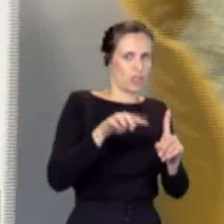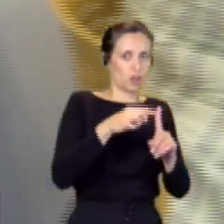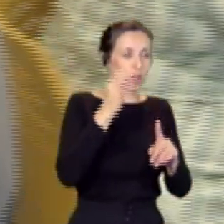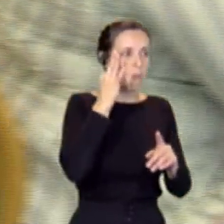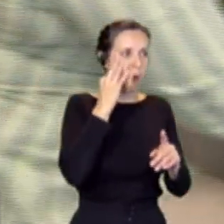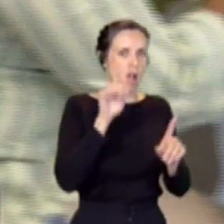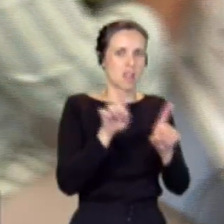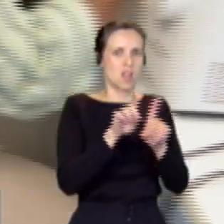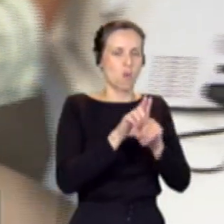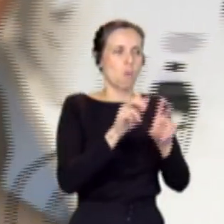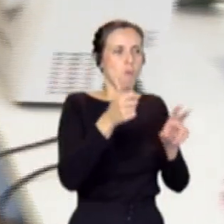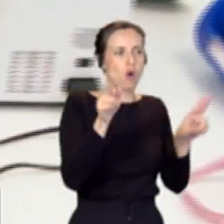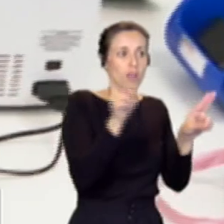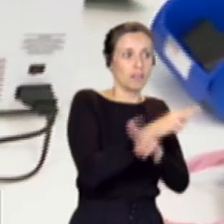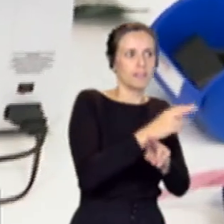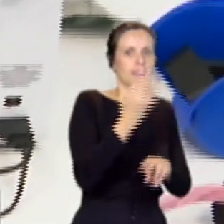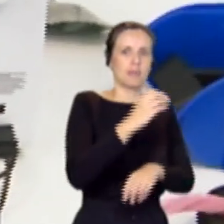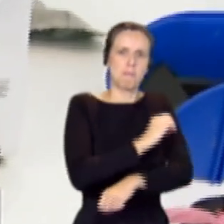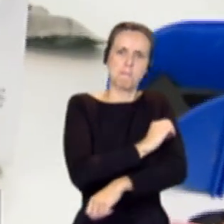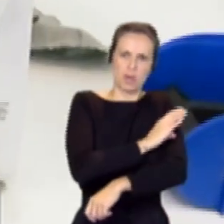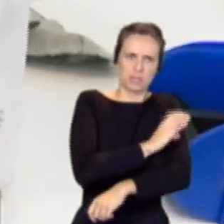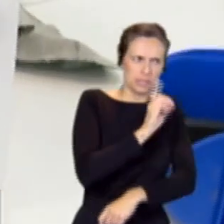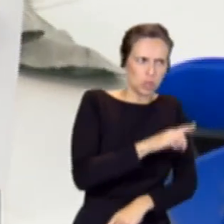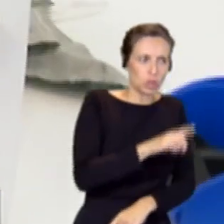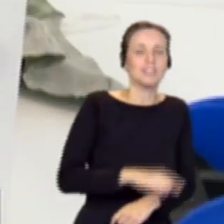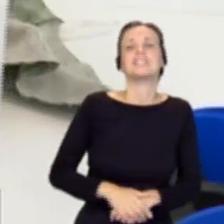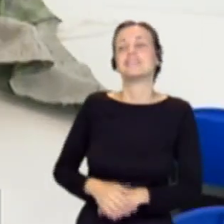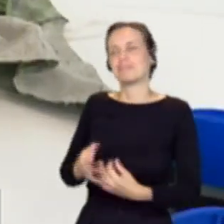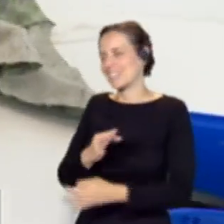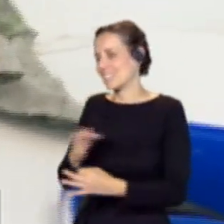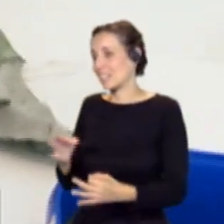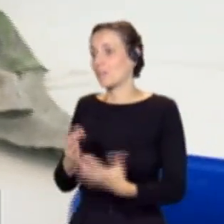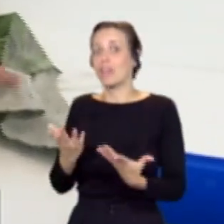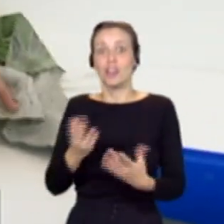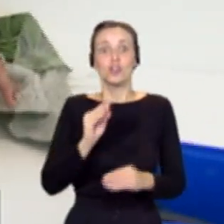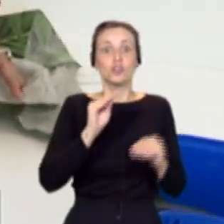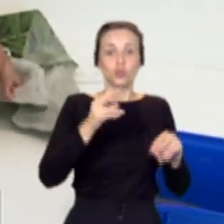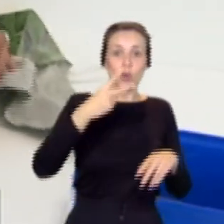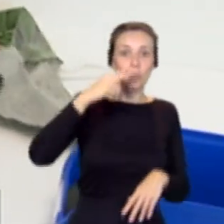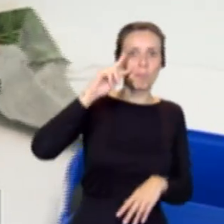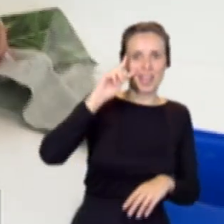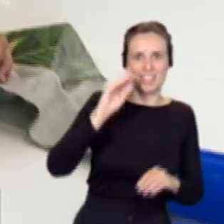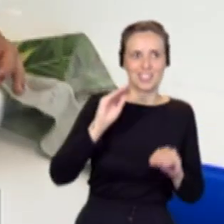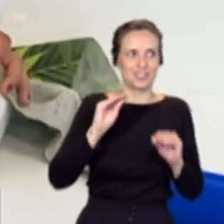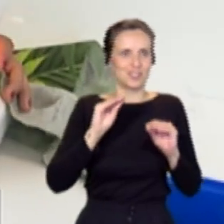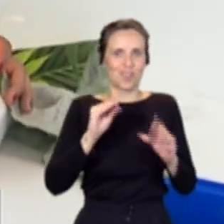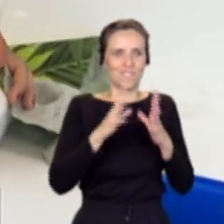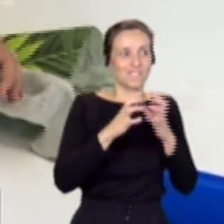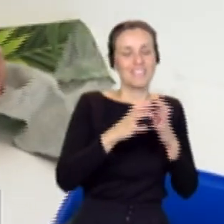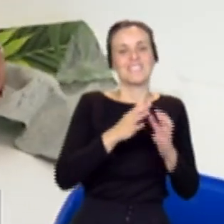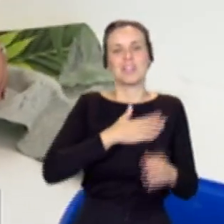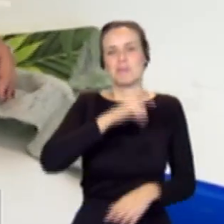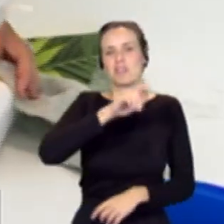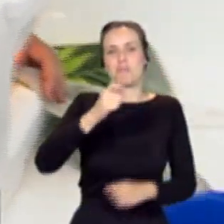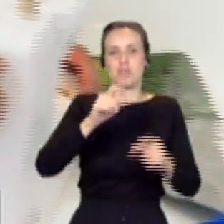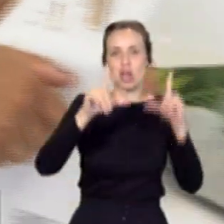¿no? De eso se trata, ¿no? Exactamente. Bueno, pues esas experiencias, esas inquietudes, pues quiero que me las cuenten las verdaderas protagonistas de esta historia. Aquí